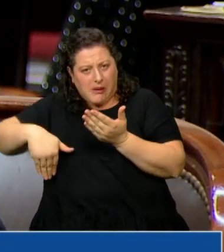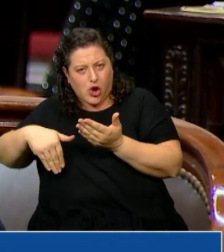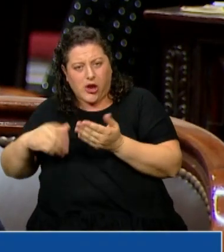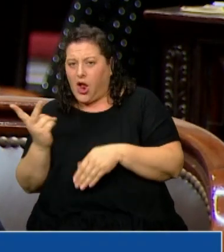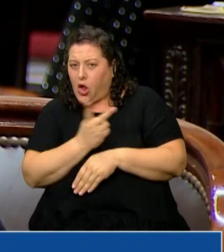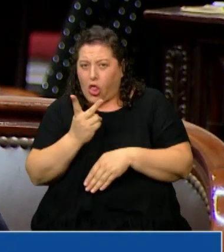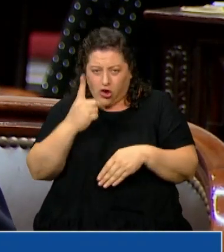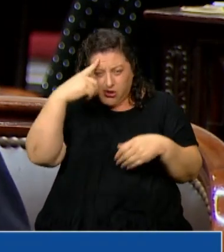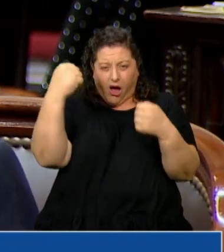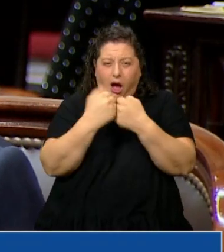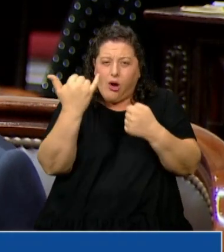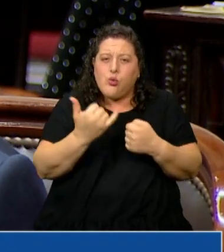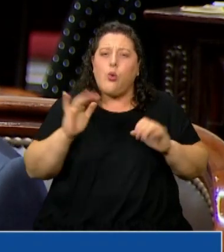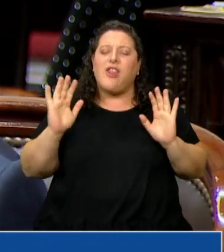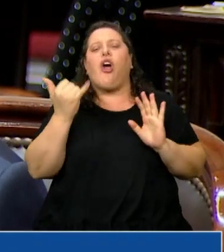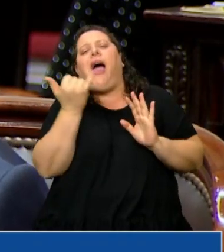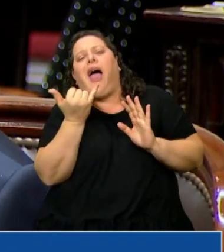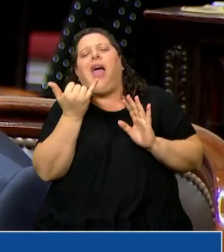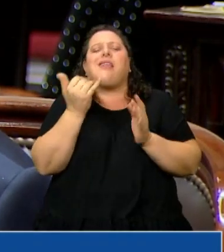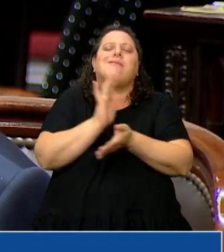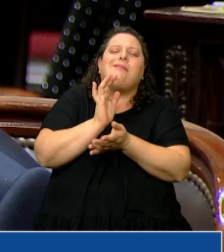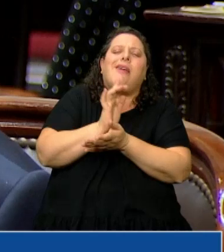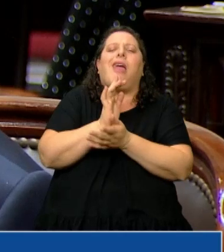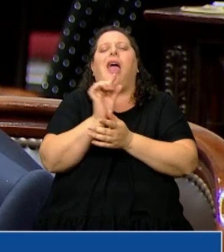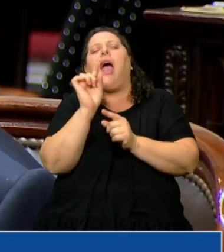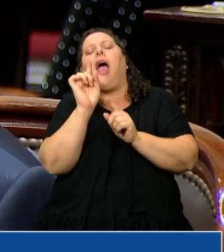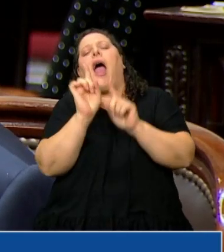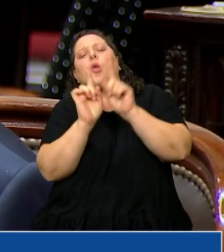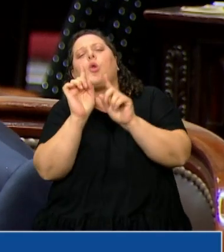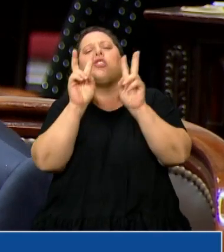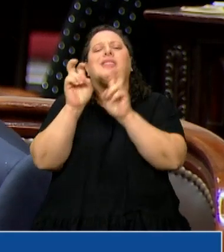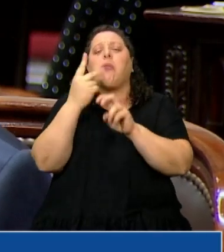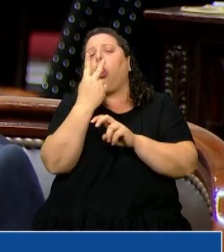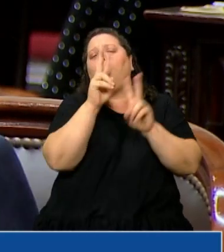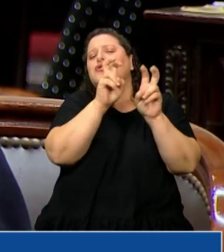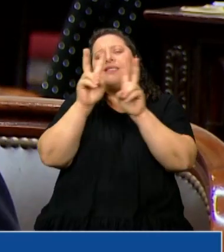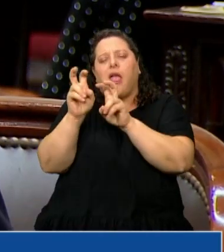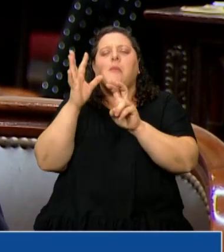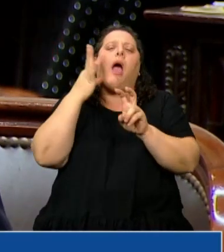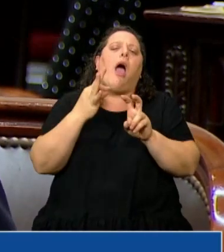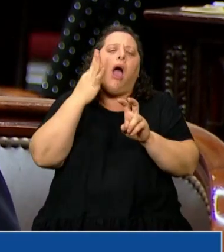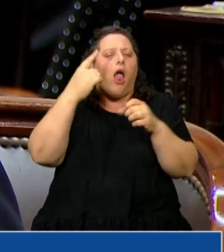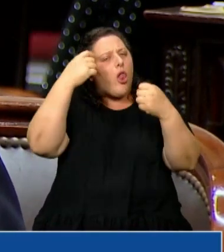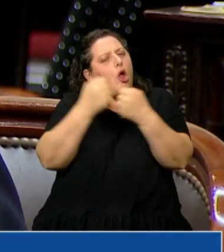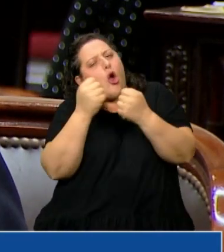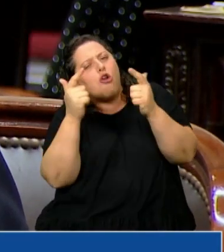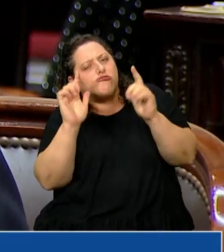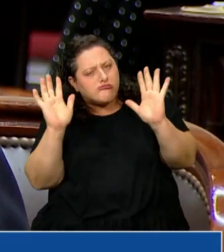minoría. Tenemos una diferencia sustancial en dos temas. Uno tiene que ver